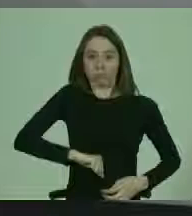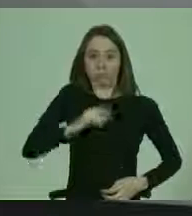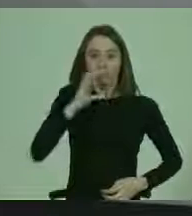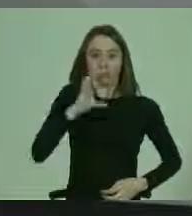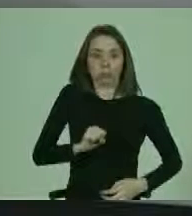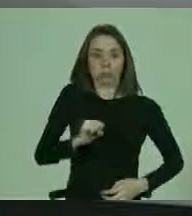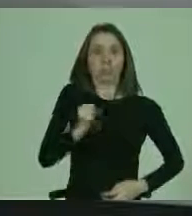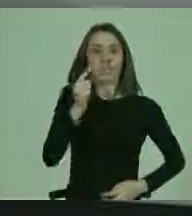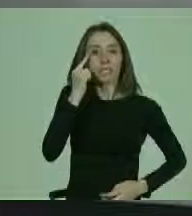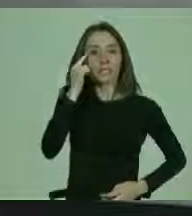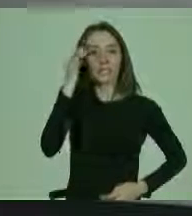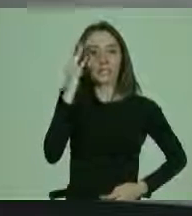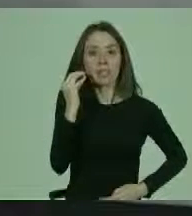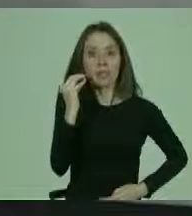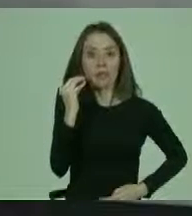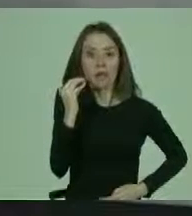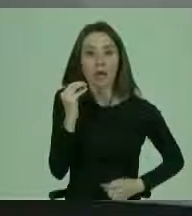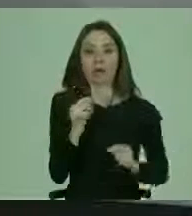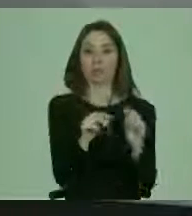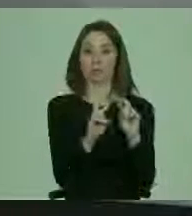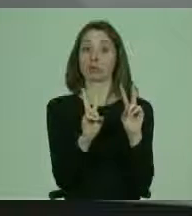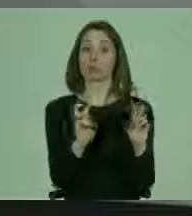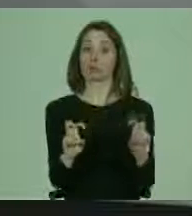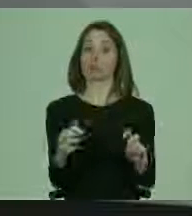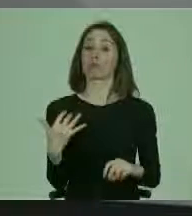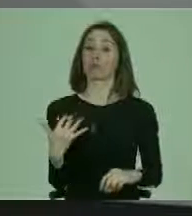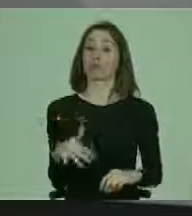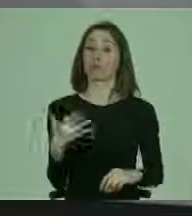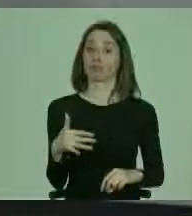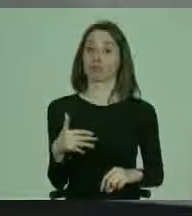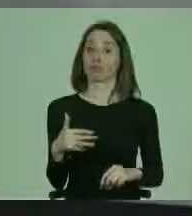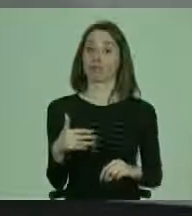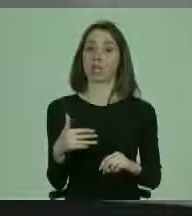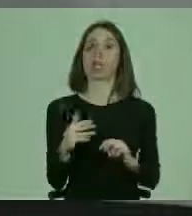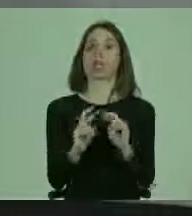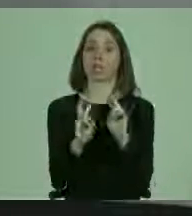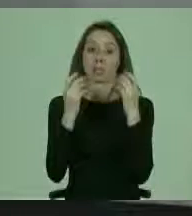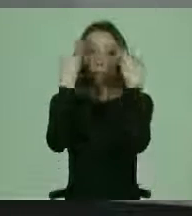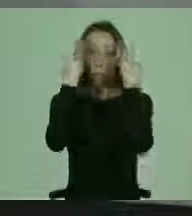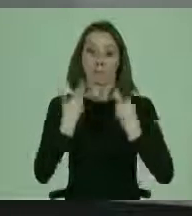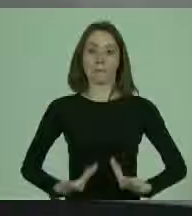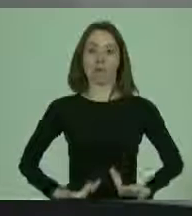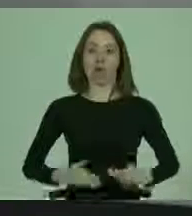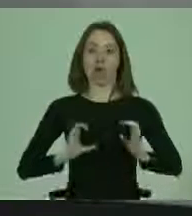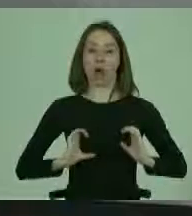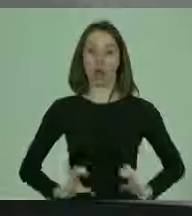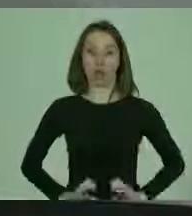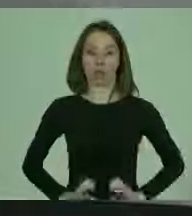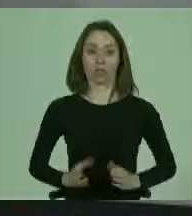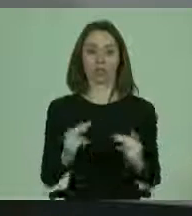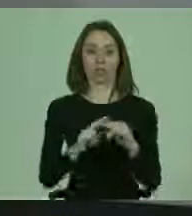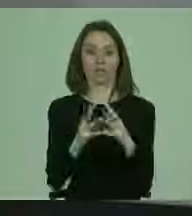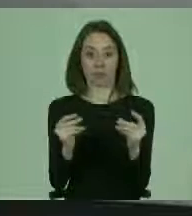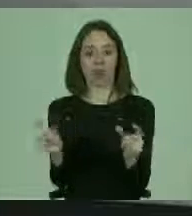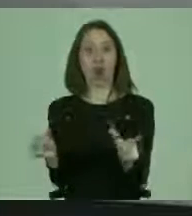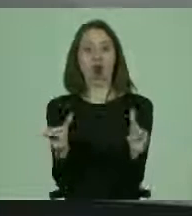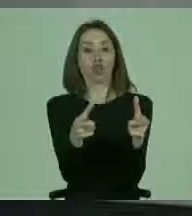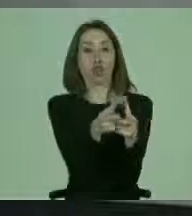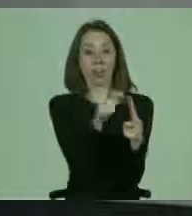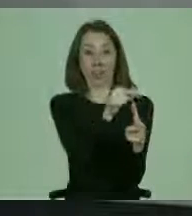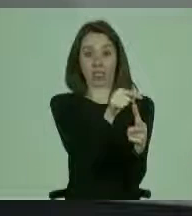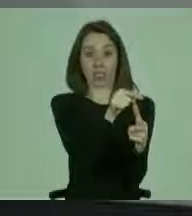Eso son temáticas sustantivas del plano bioético y que es necesario resolver. El comité lo hizo